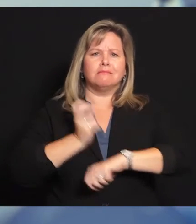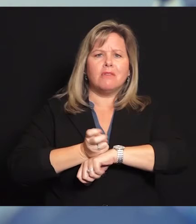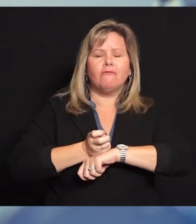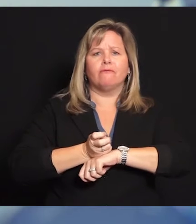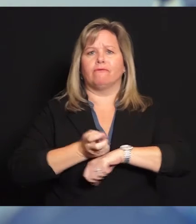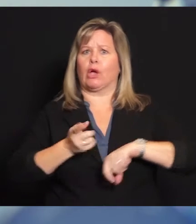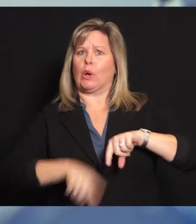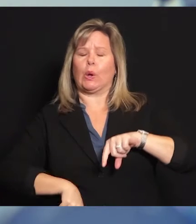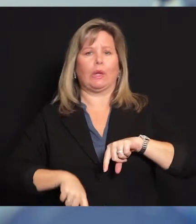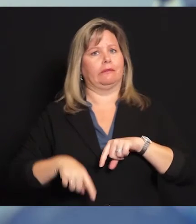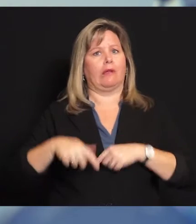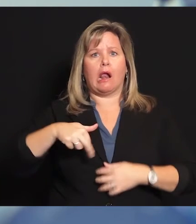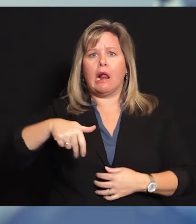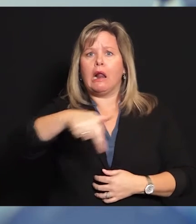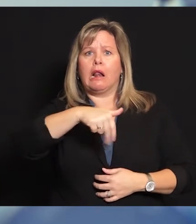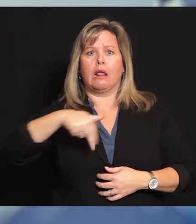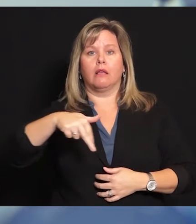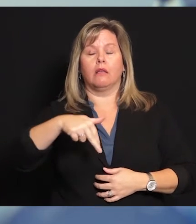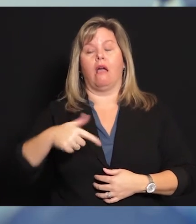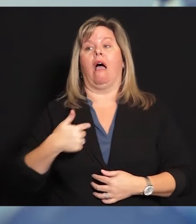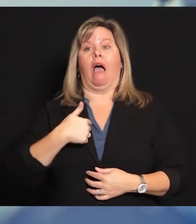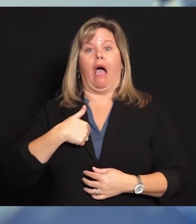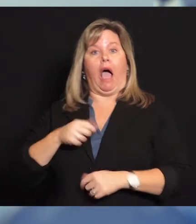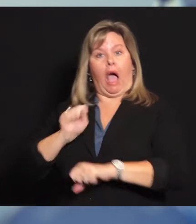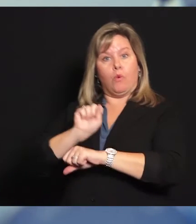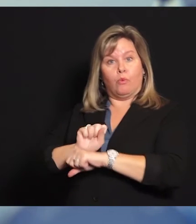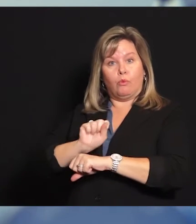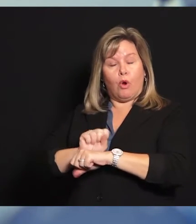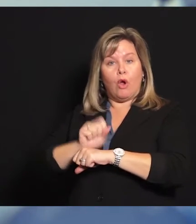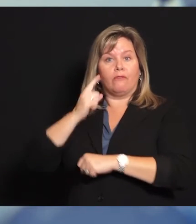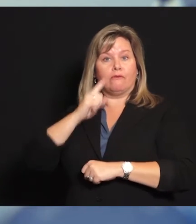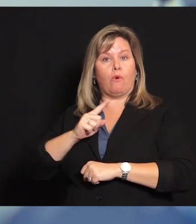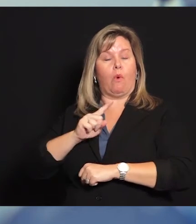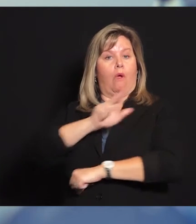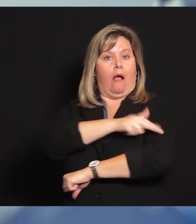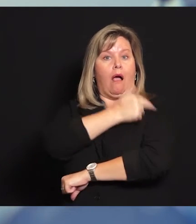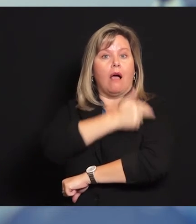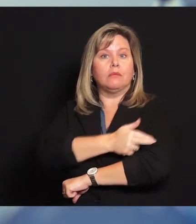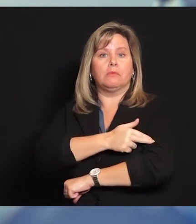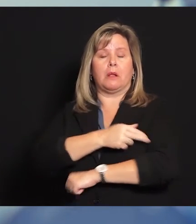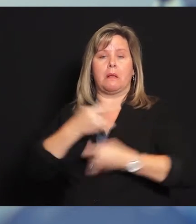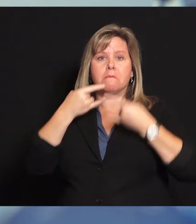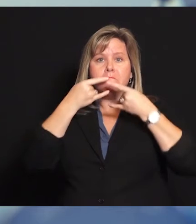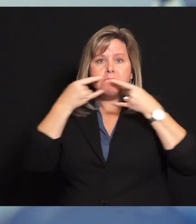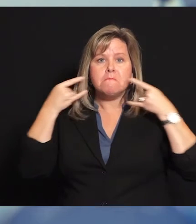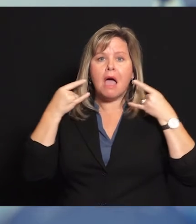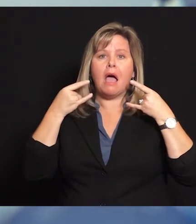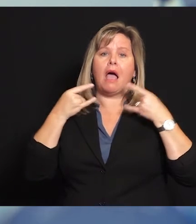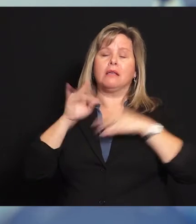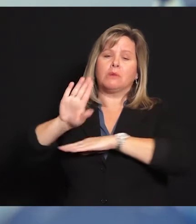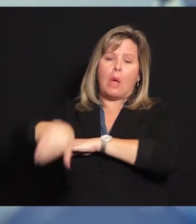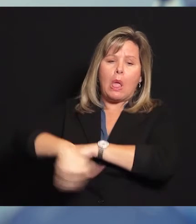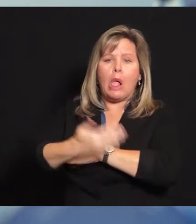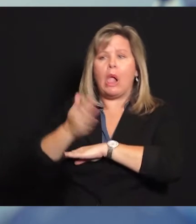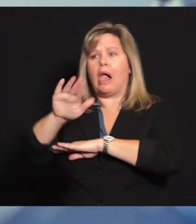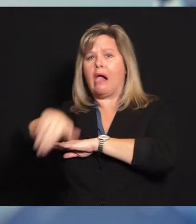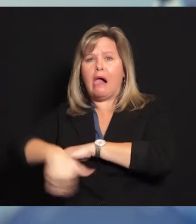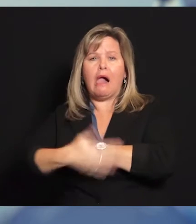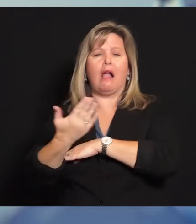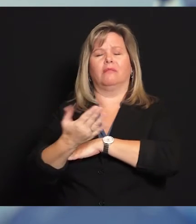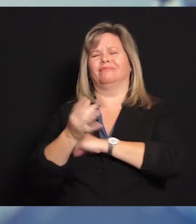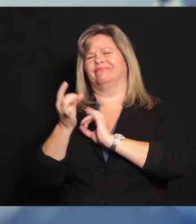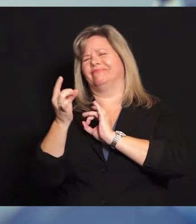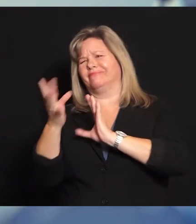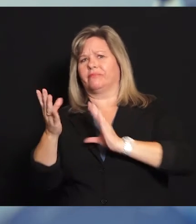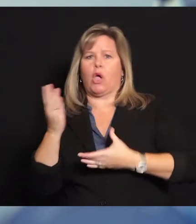24 horas en el hospital donde uso una máscara durante 24 horas seguidas. Sí molestan, pero si usar una máscara puede salvar